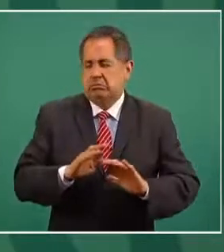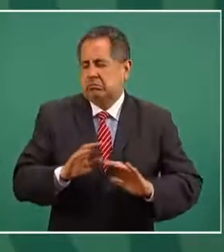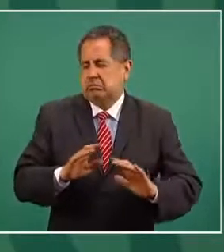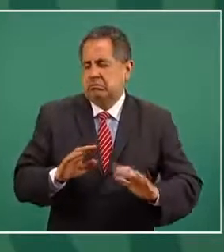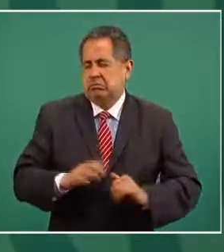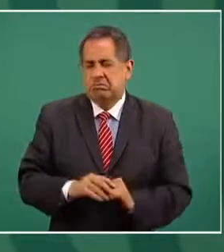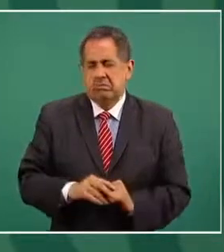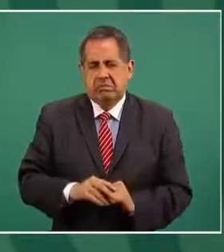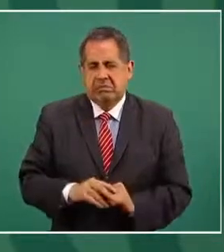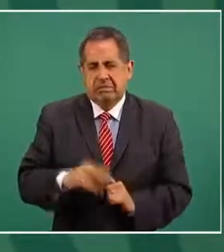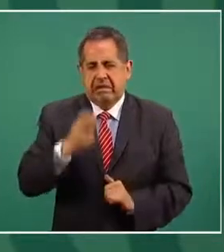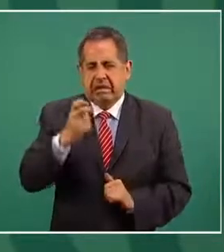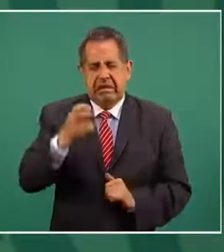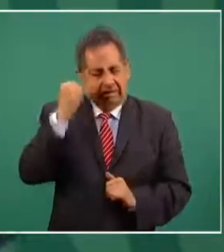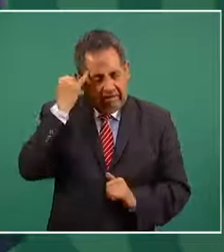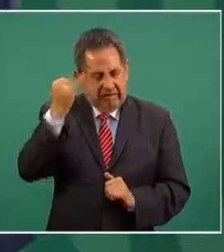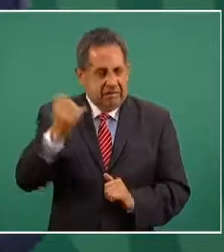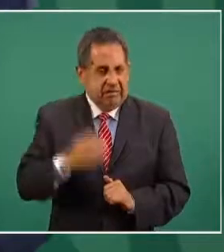no queremos